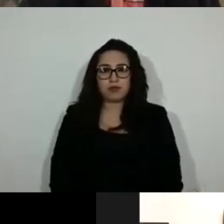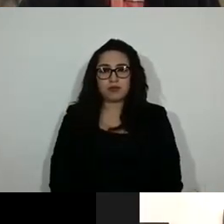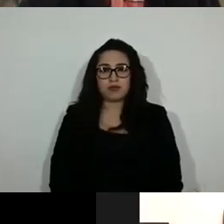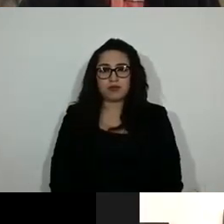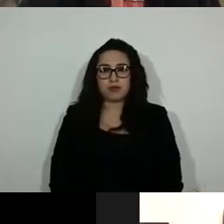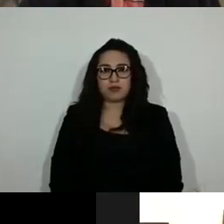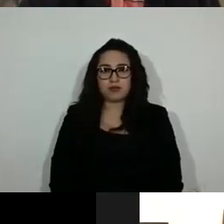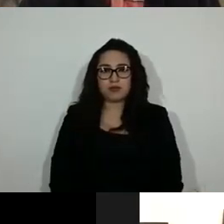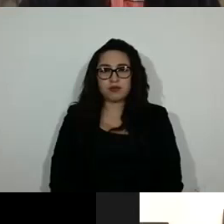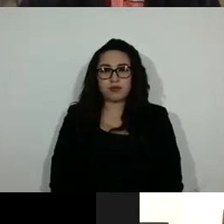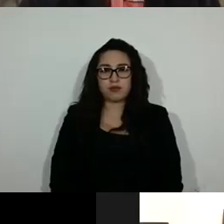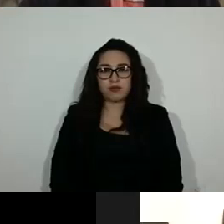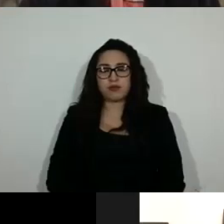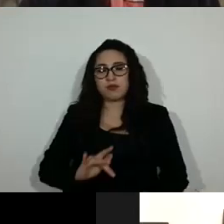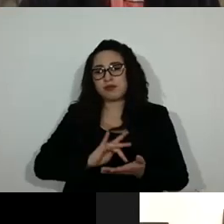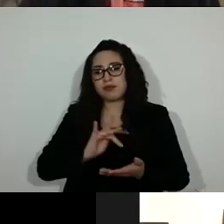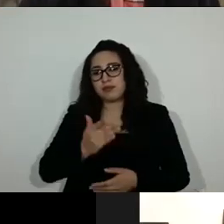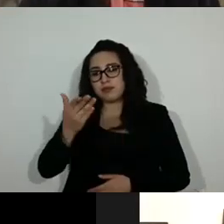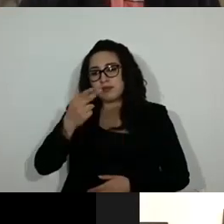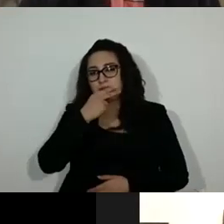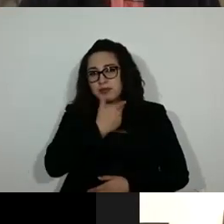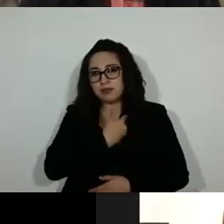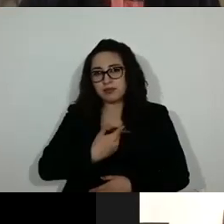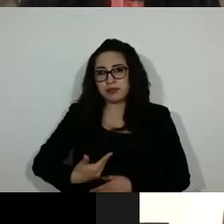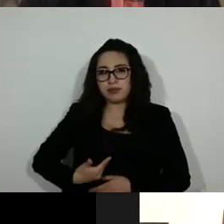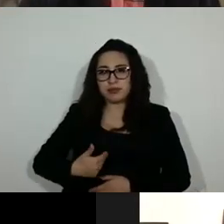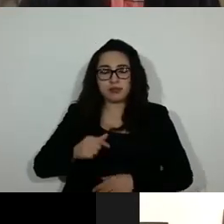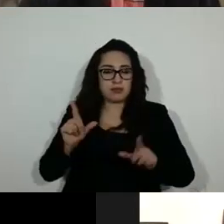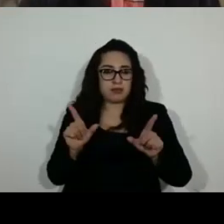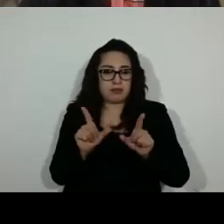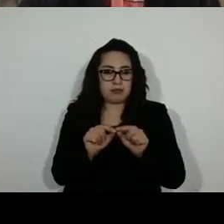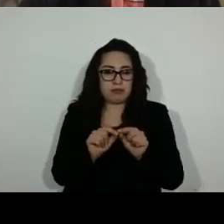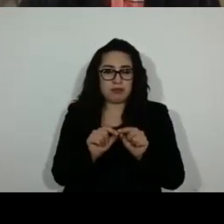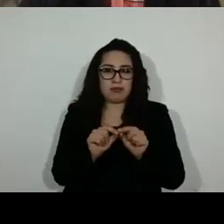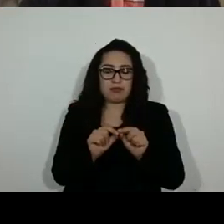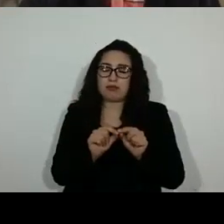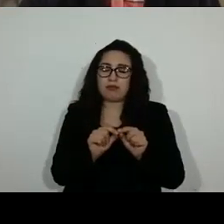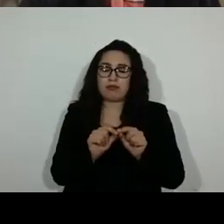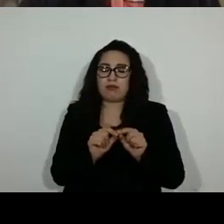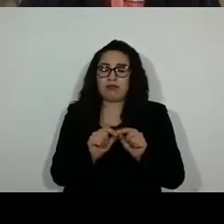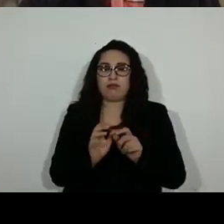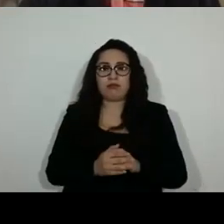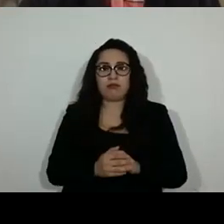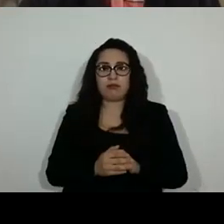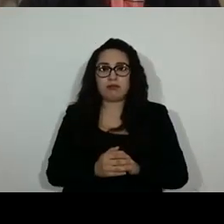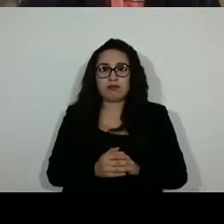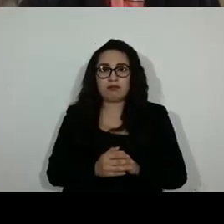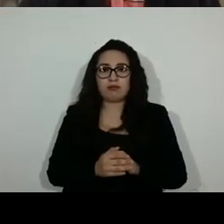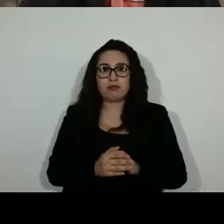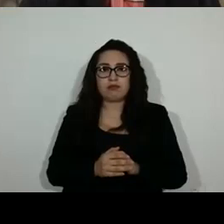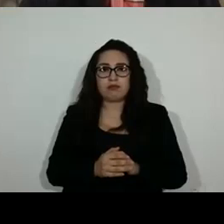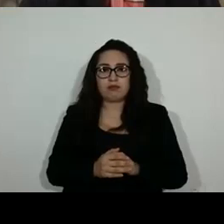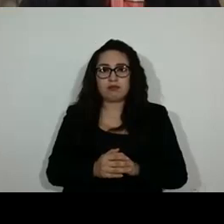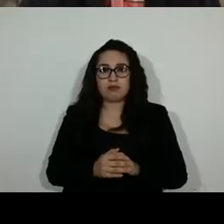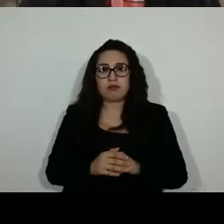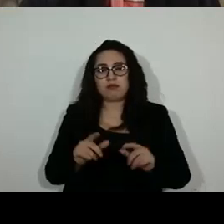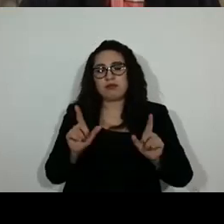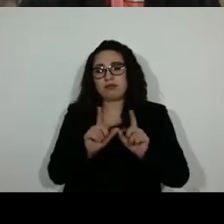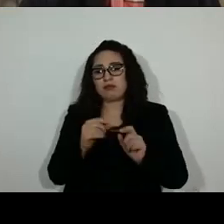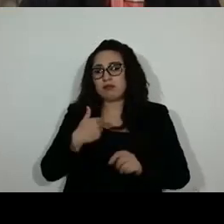presidente. Pues antes que nada, buenas tardes a todas y a todos. Nada más de manera muy respetuosa, diputado